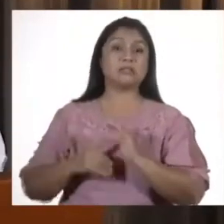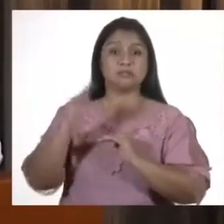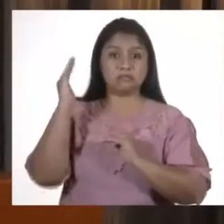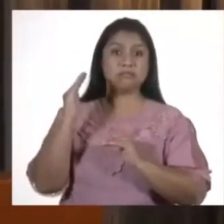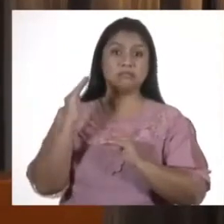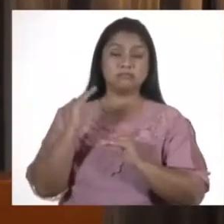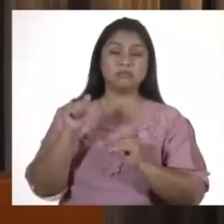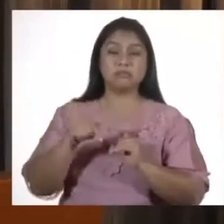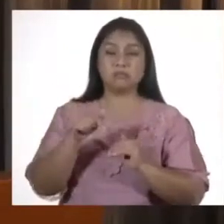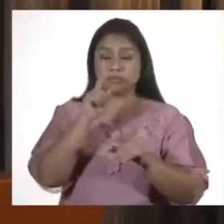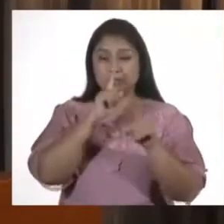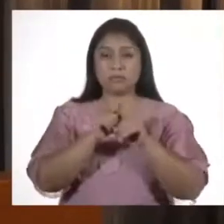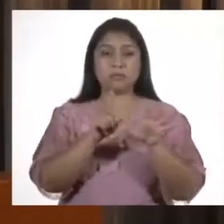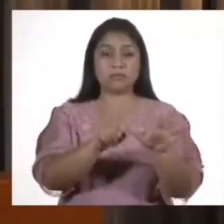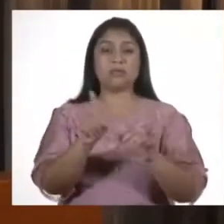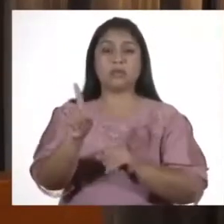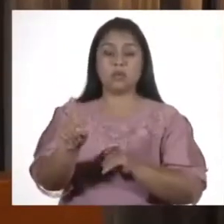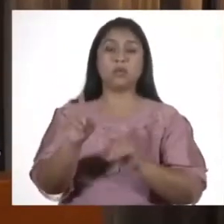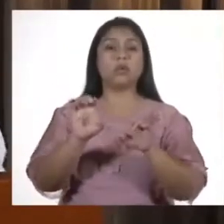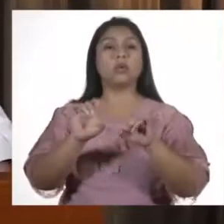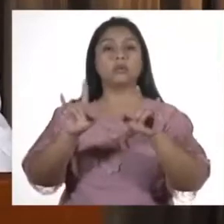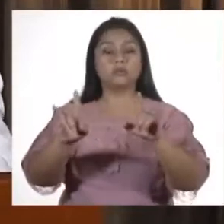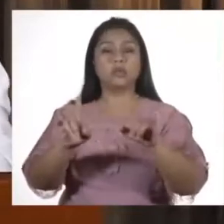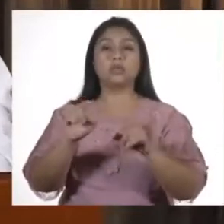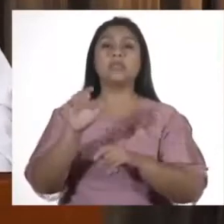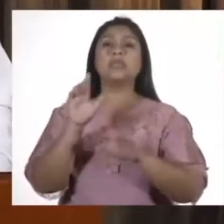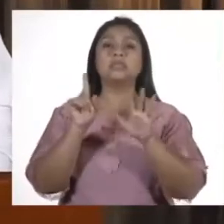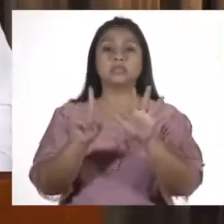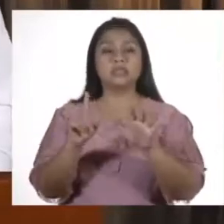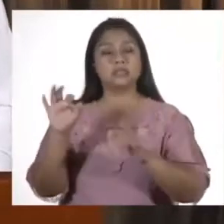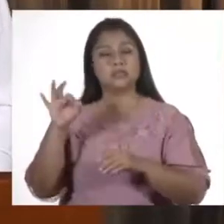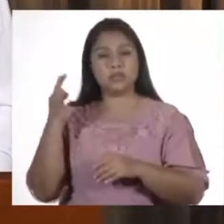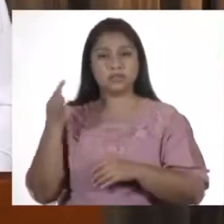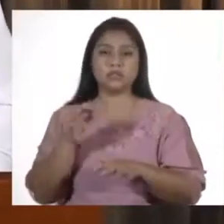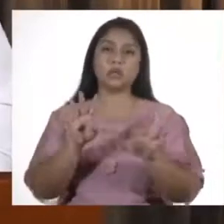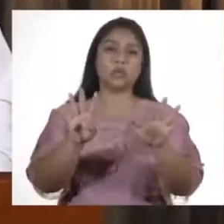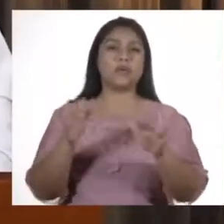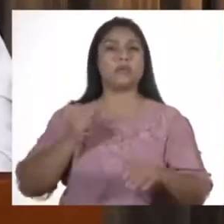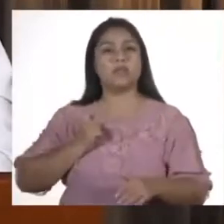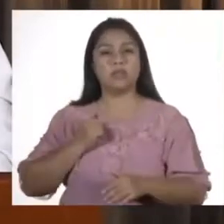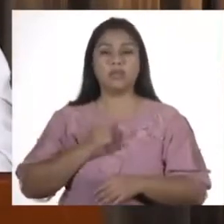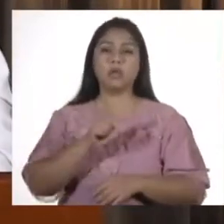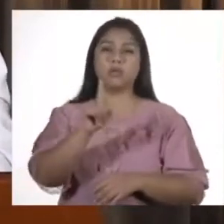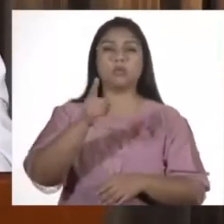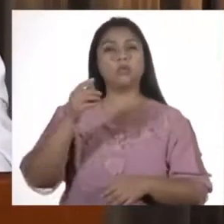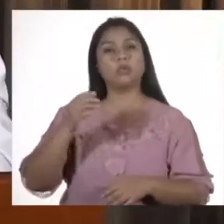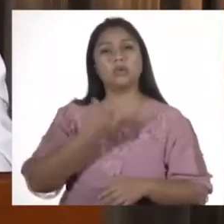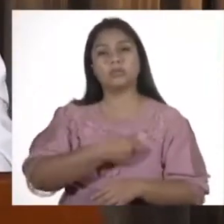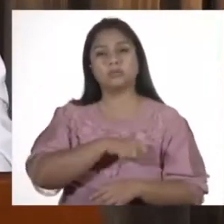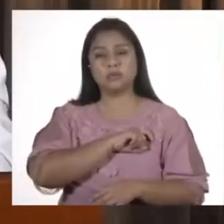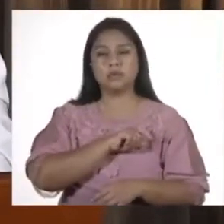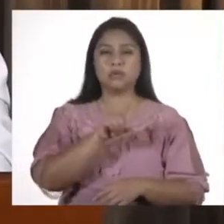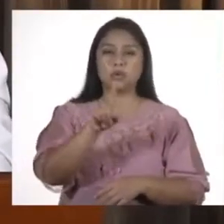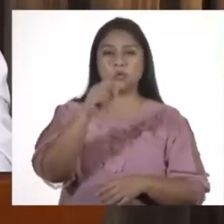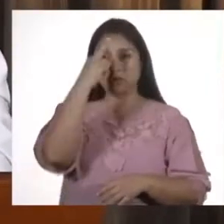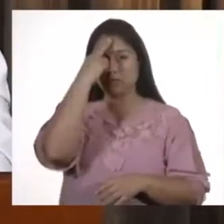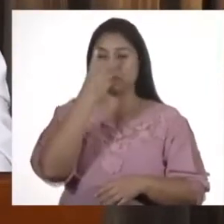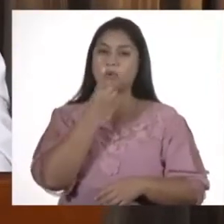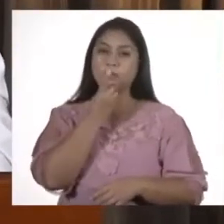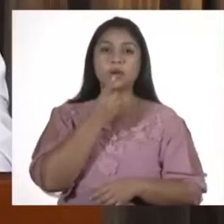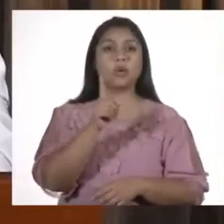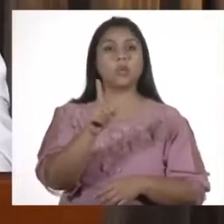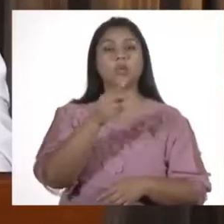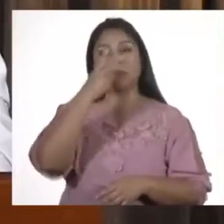61 de ellos en Estados Unidos, 6 en Francia, 9 en Canadá, 1 en España, 1 en República